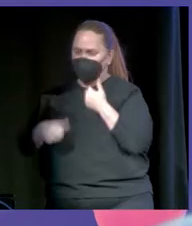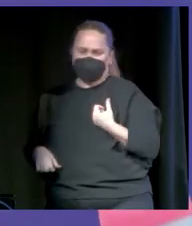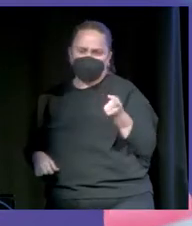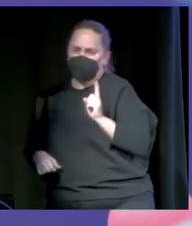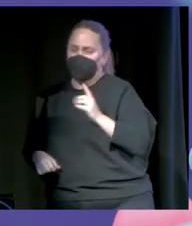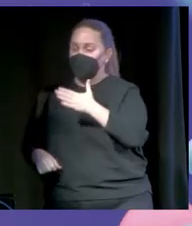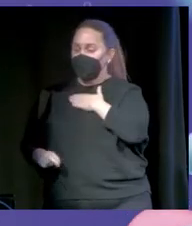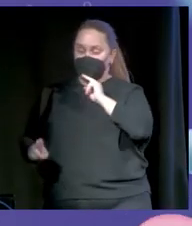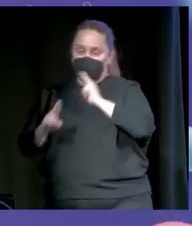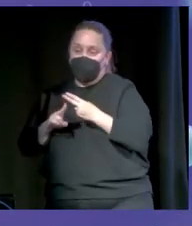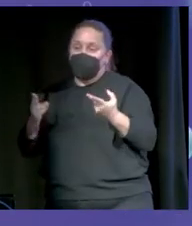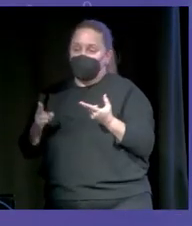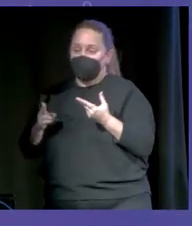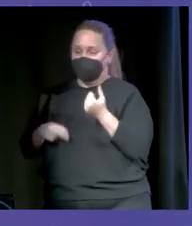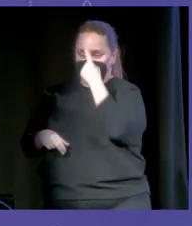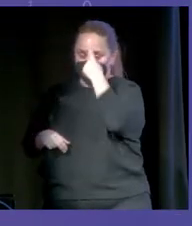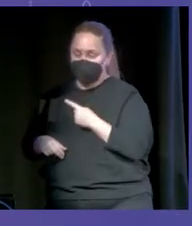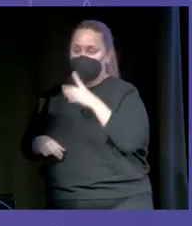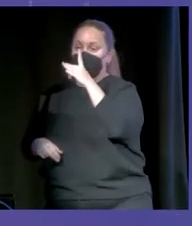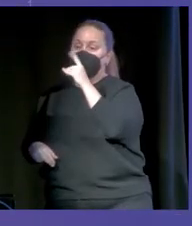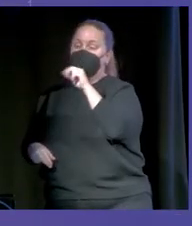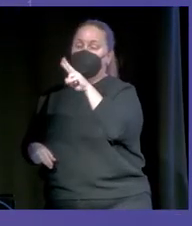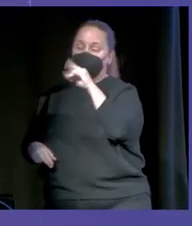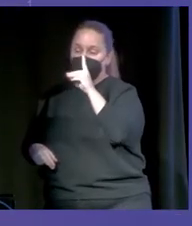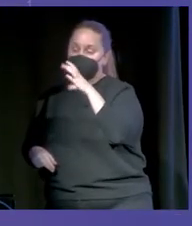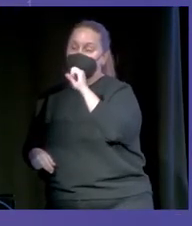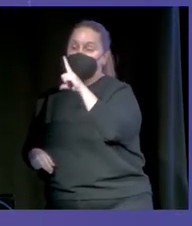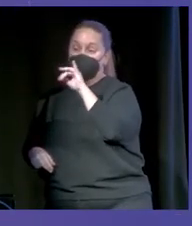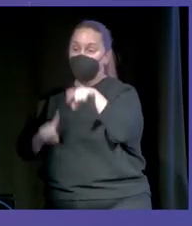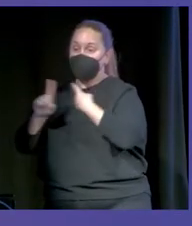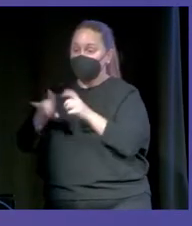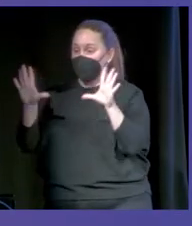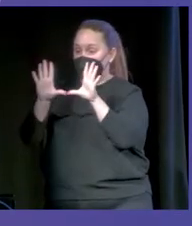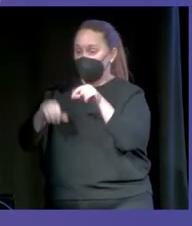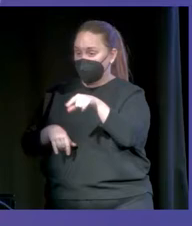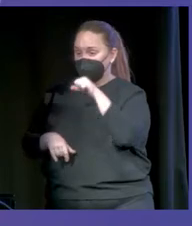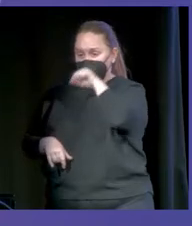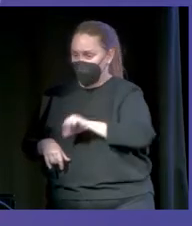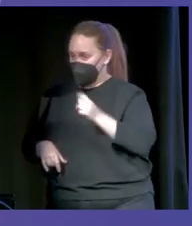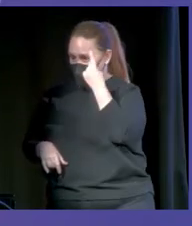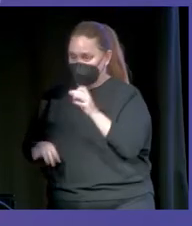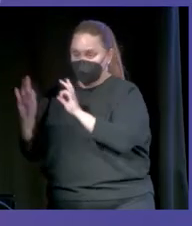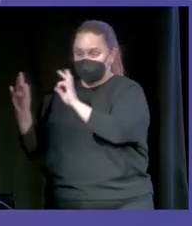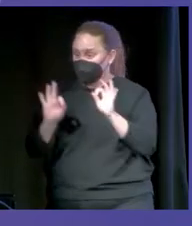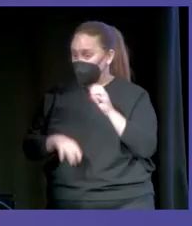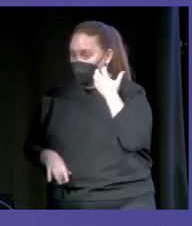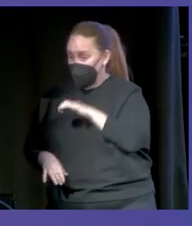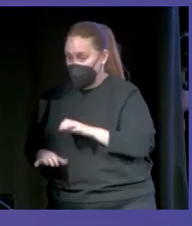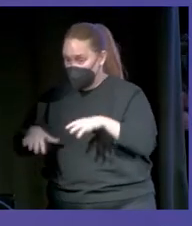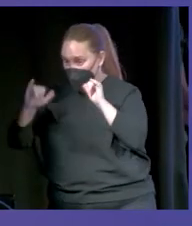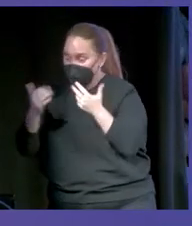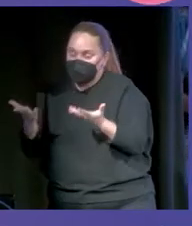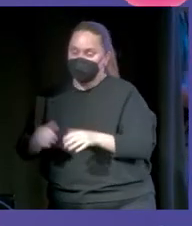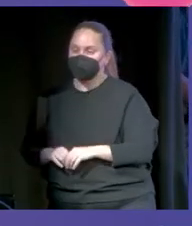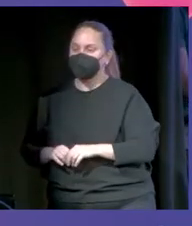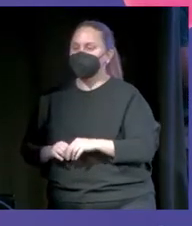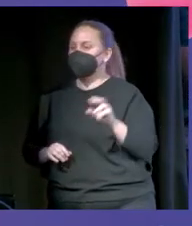Callejo y un 10 con número, porque me llamo David, mi apellido Callejo, y el 10 es mi número favorito. Así de original fui. Muy importante, y esto sí que creo que es